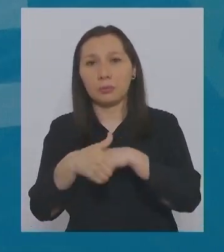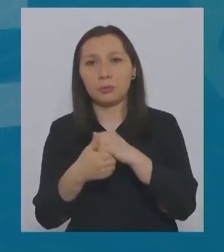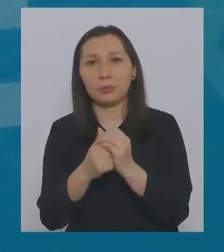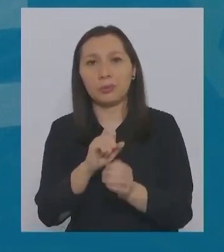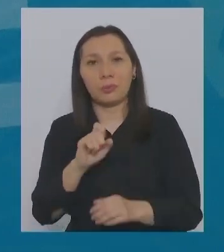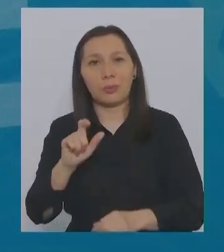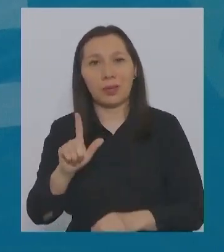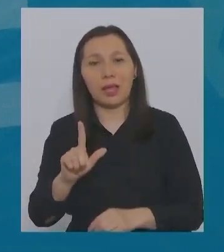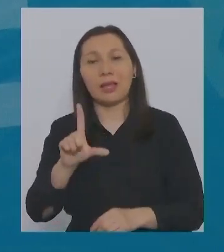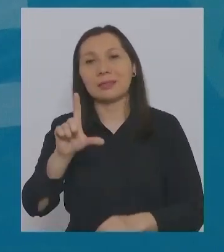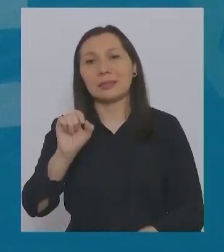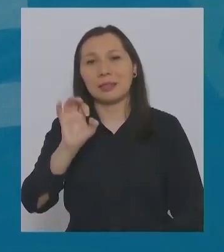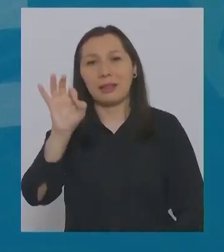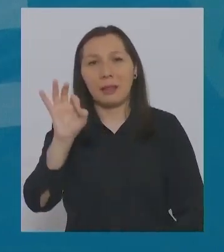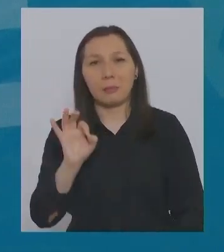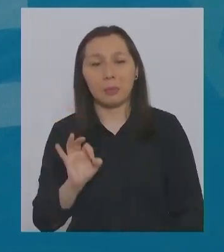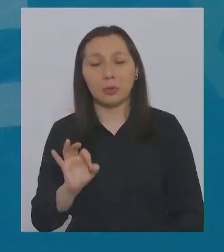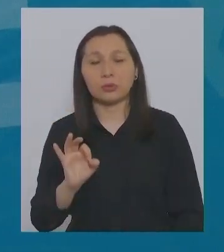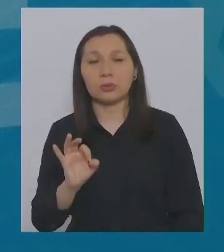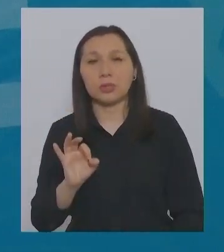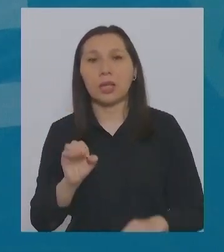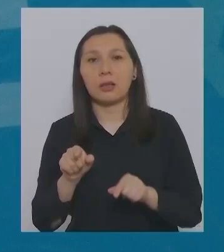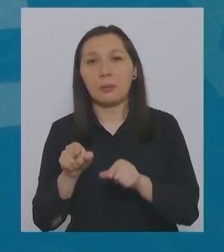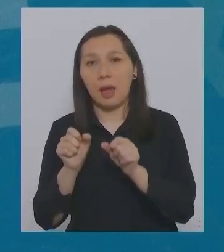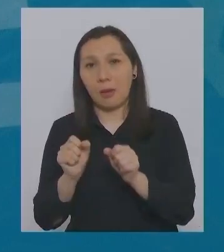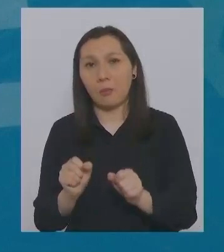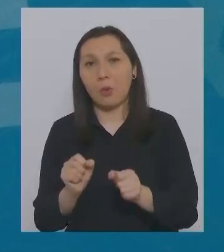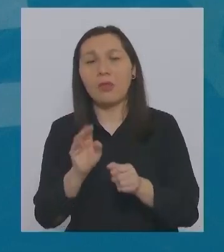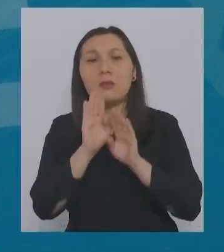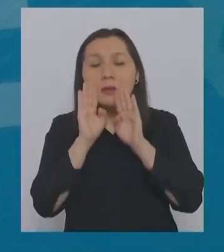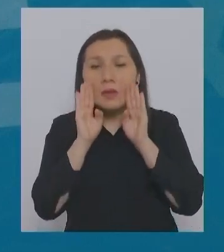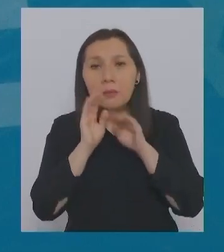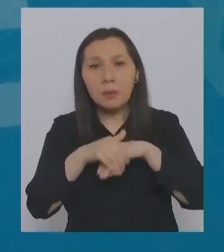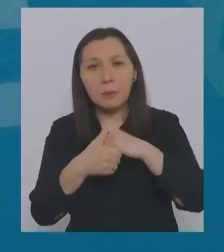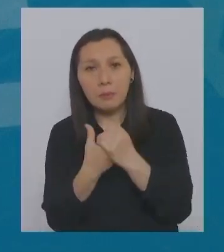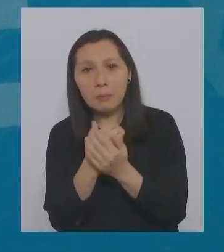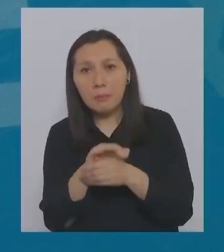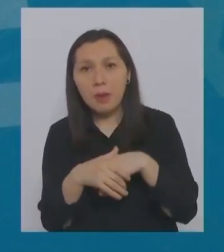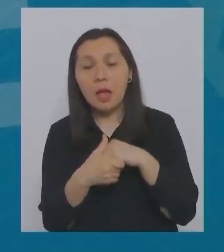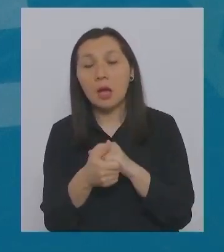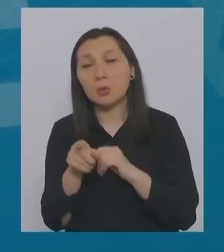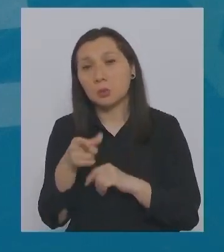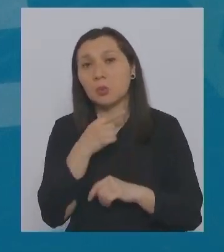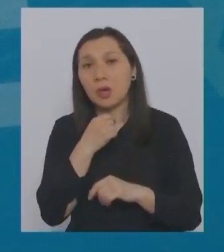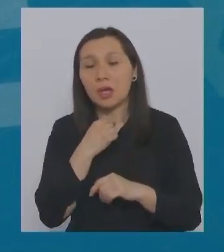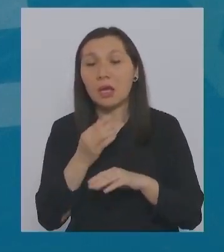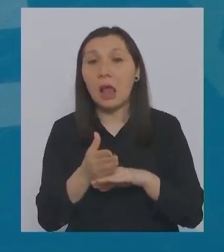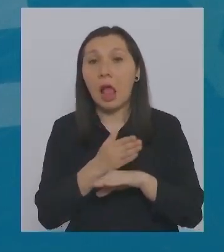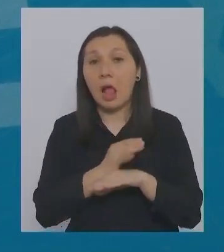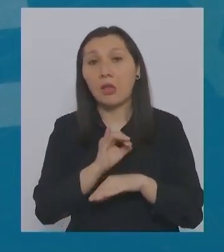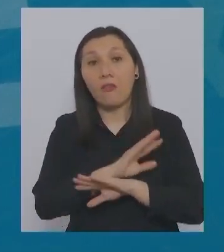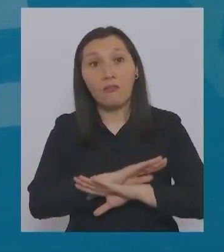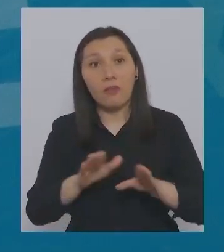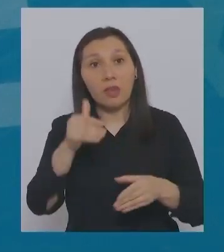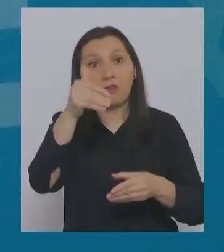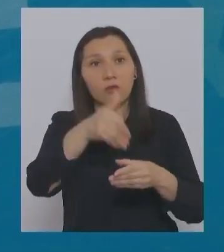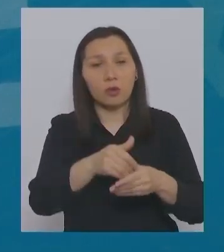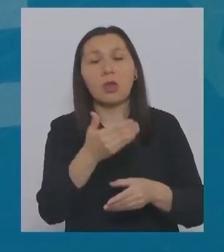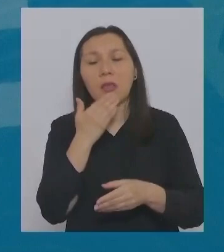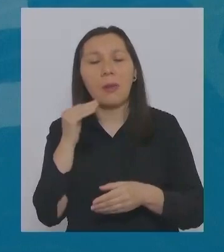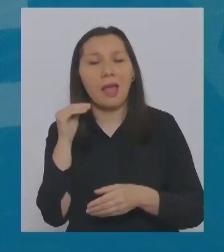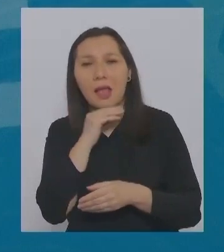al 70% para sanitizar tus manos. Y si quieres, antes o después de votar, también